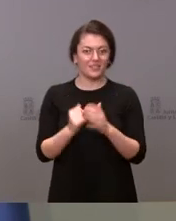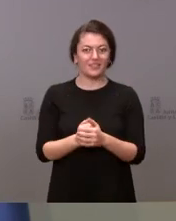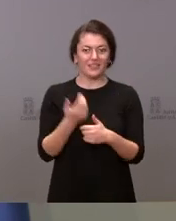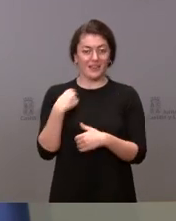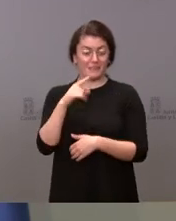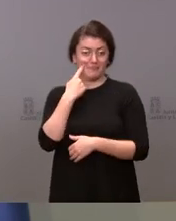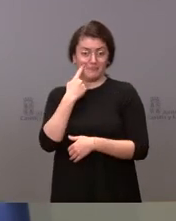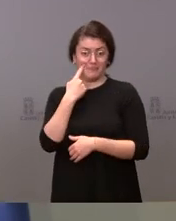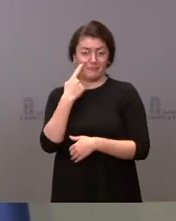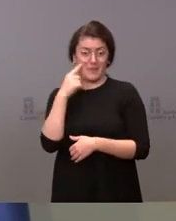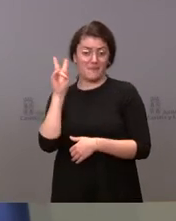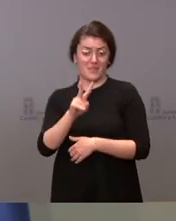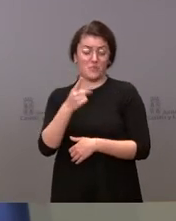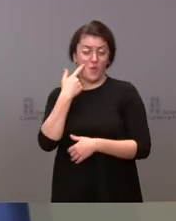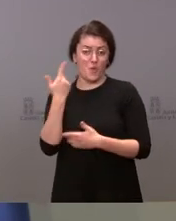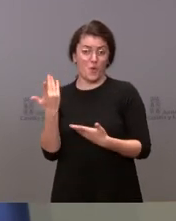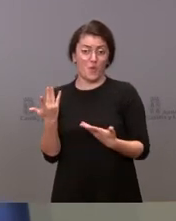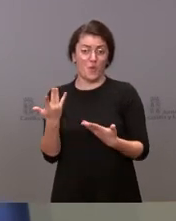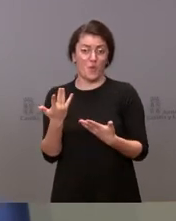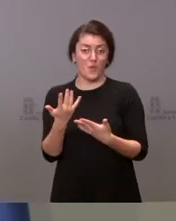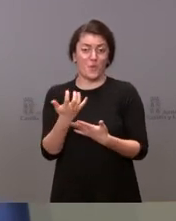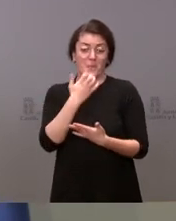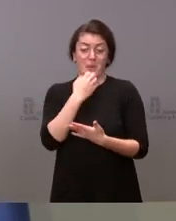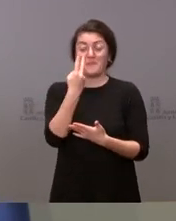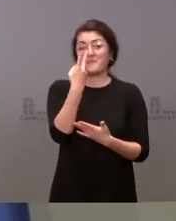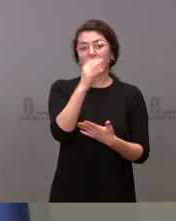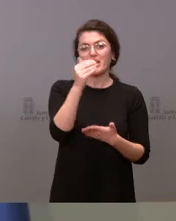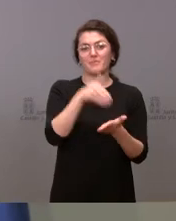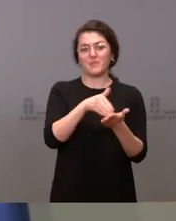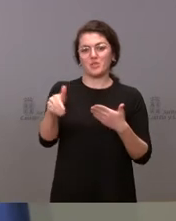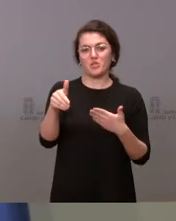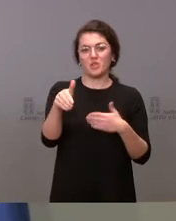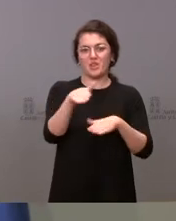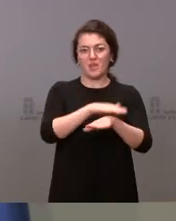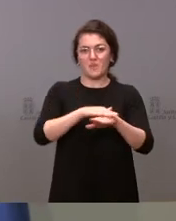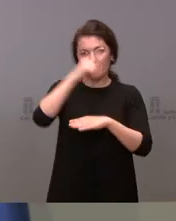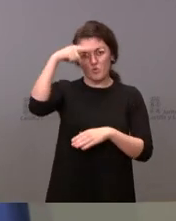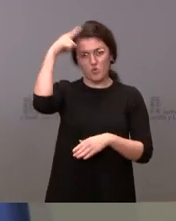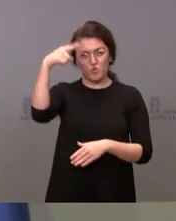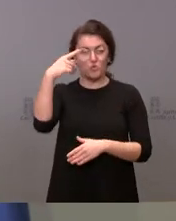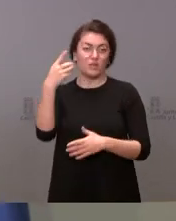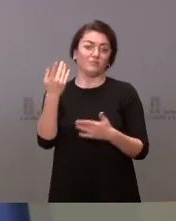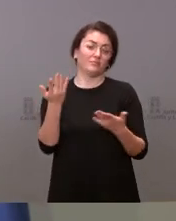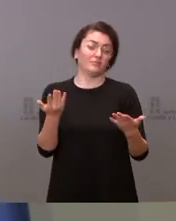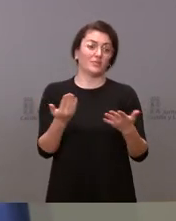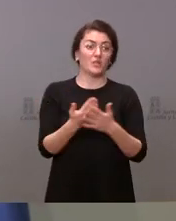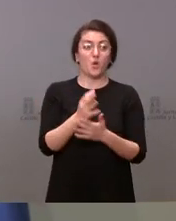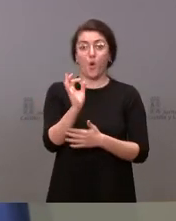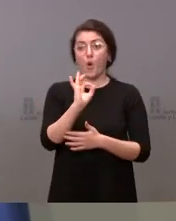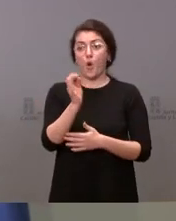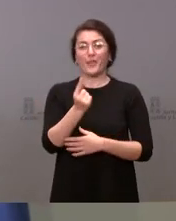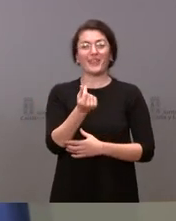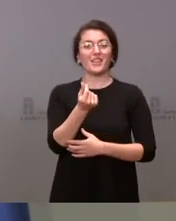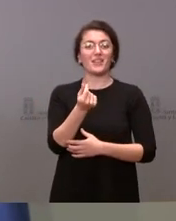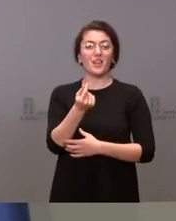que ver con cómo se han repartido los 20 millones del Ministerio de Cultura extras, los dineros destinados